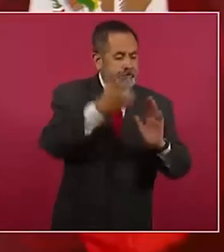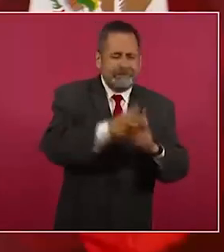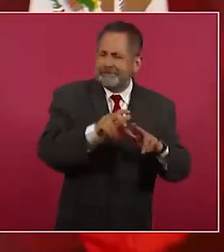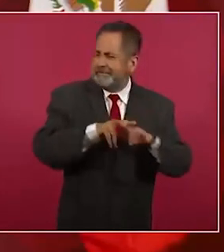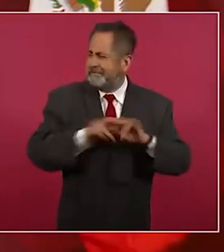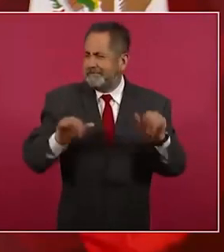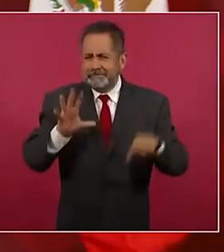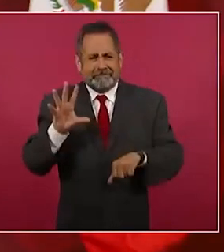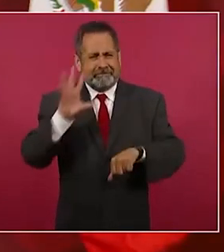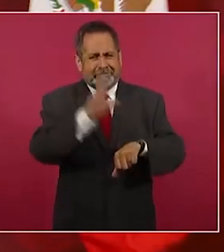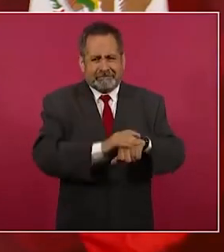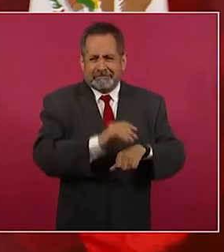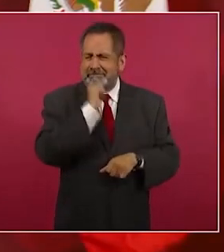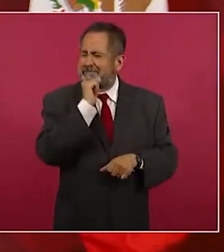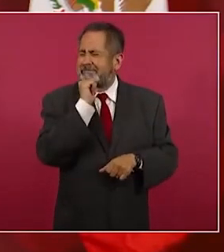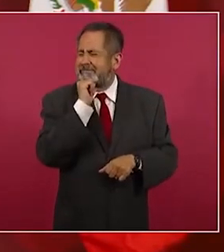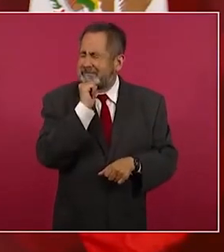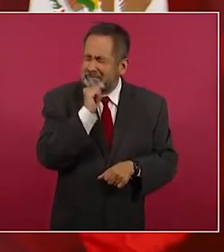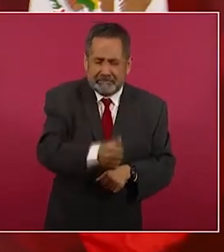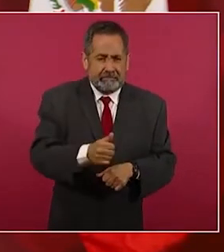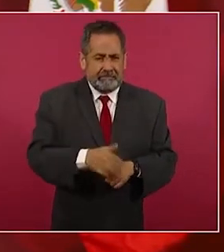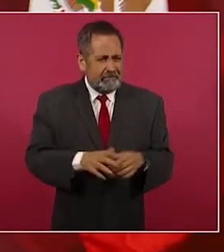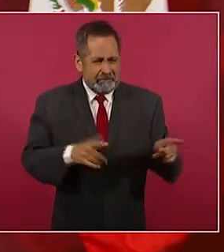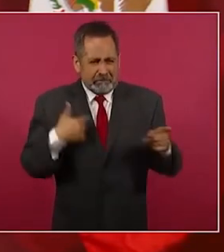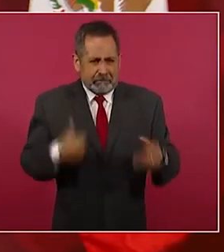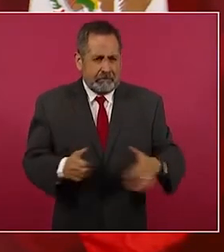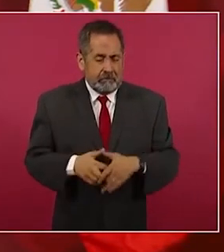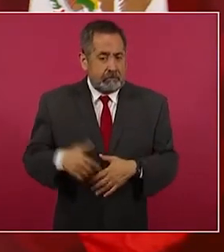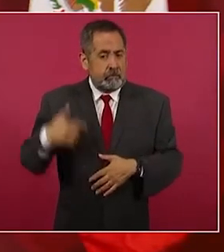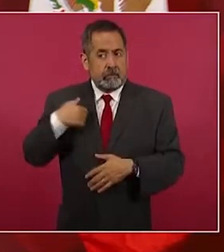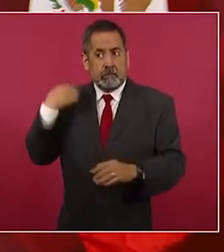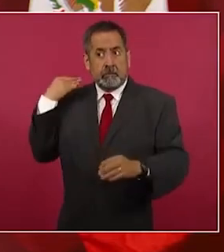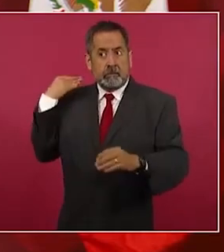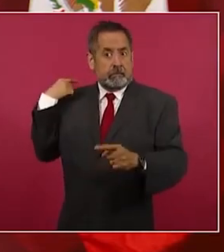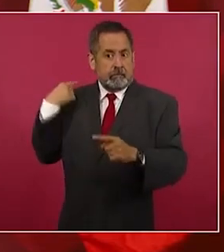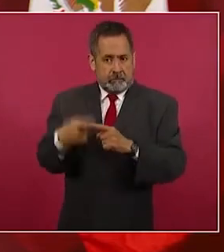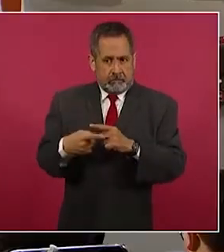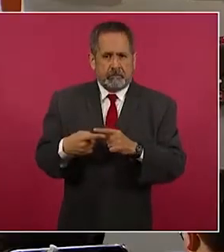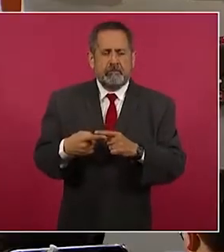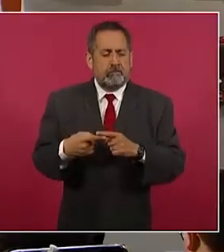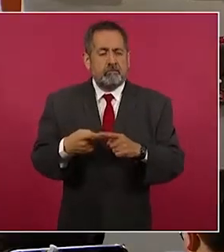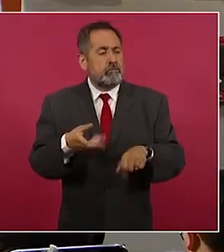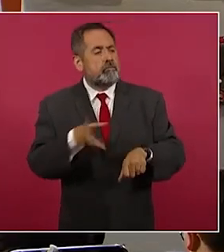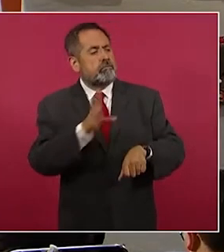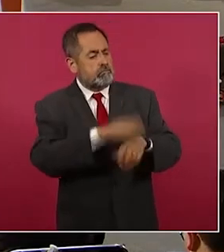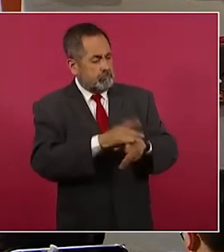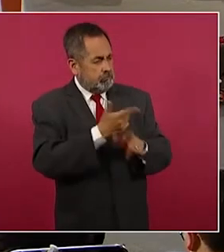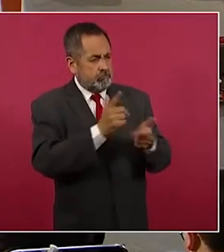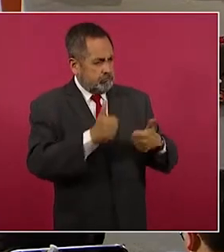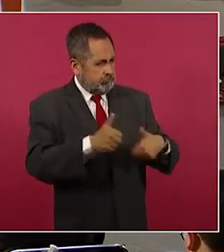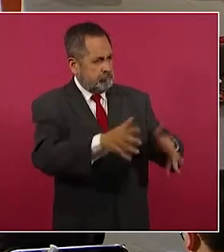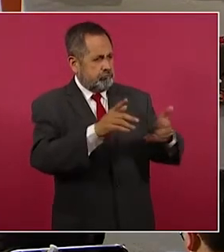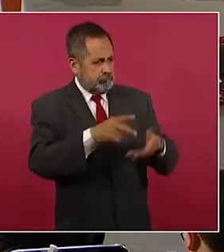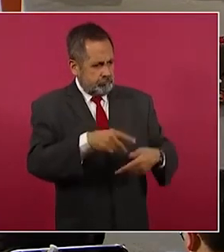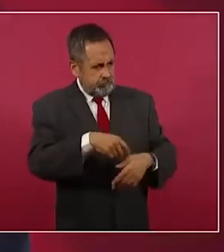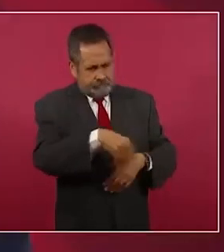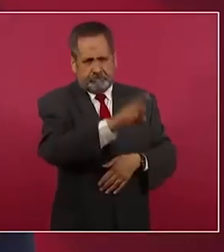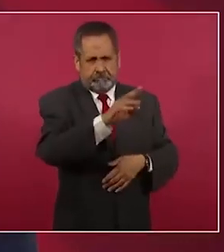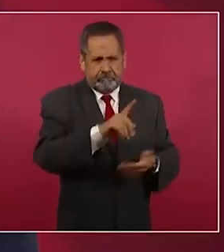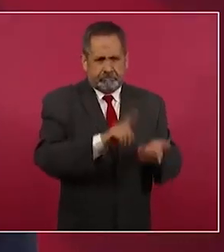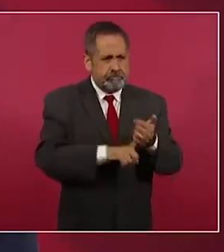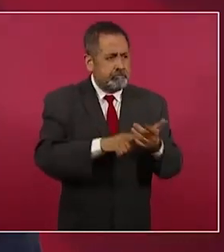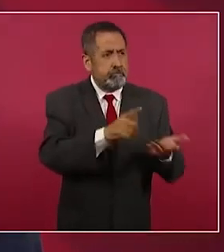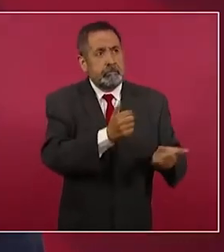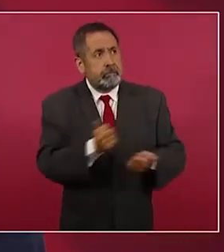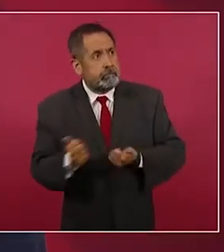que no han registrado que en el tiempo que llevamos no hemos dado permiso para la